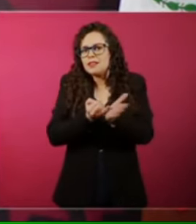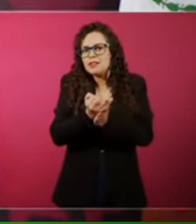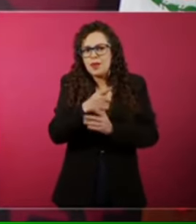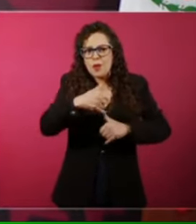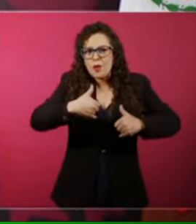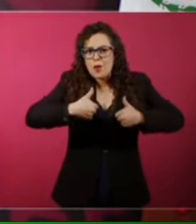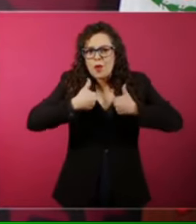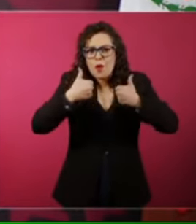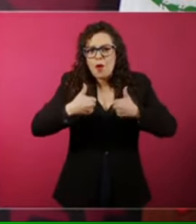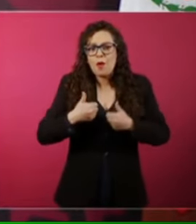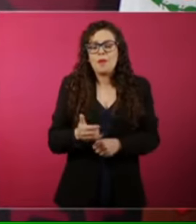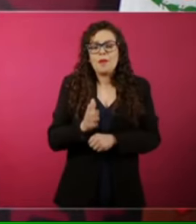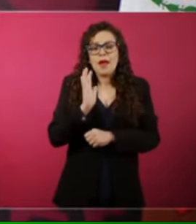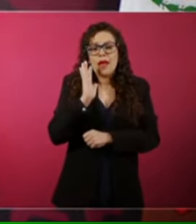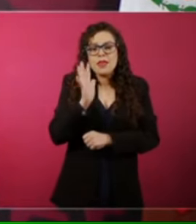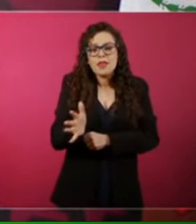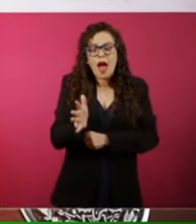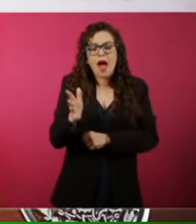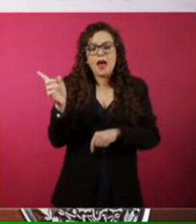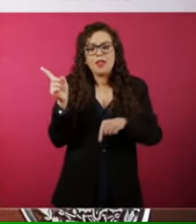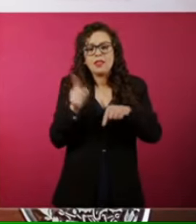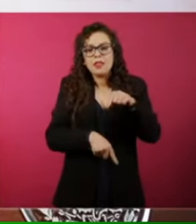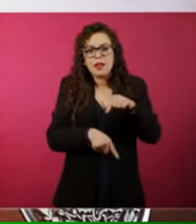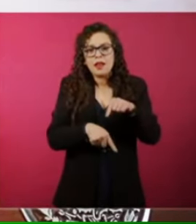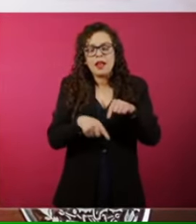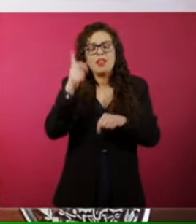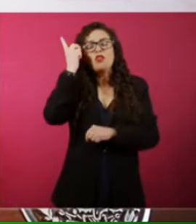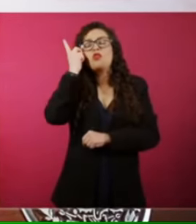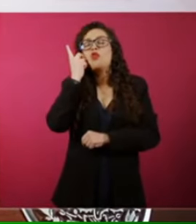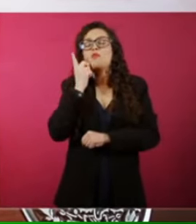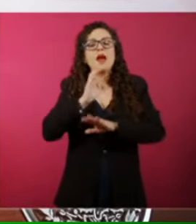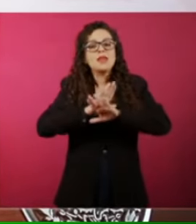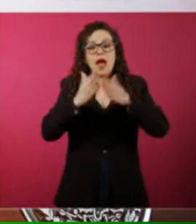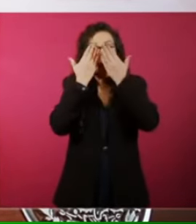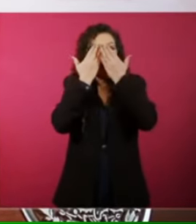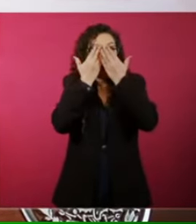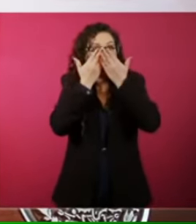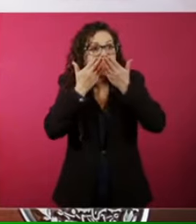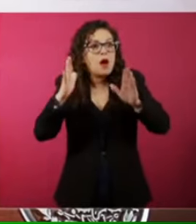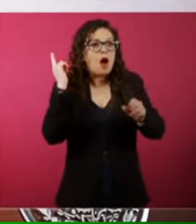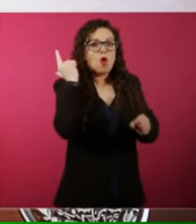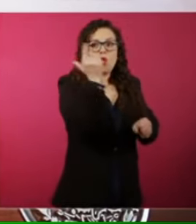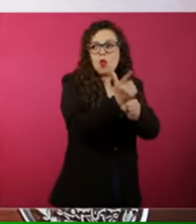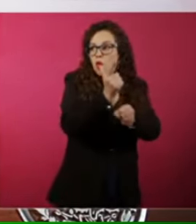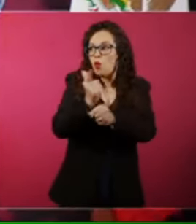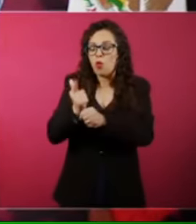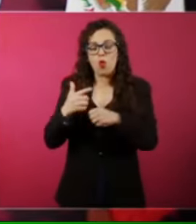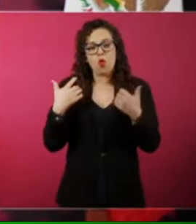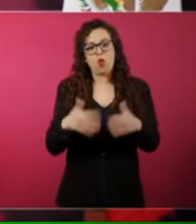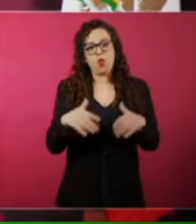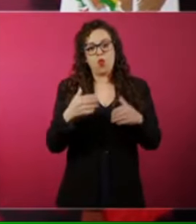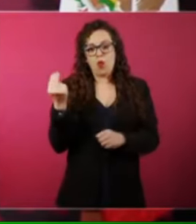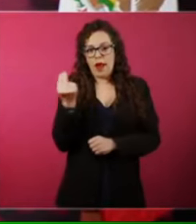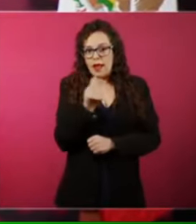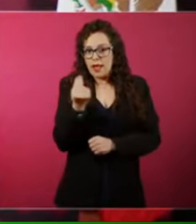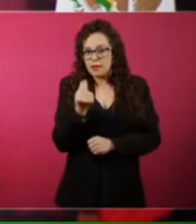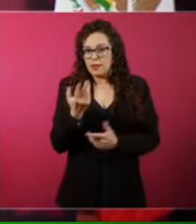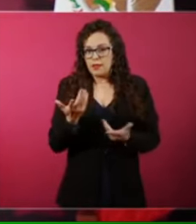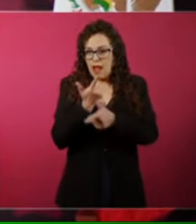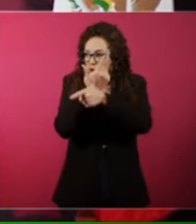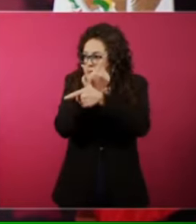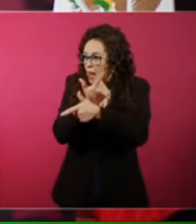Es el regreso a la igualdad, a la fraternidad, a la libertad, en Francia.